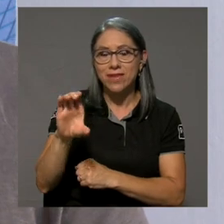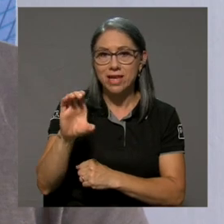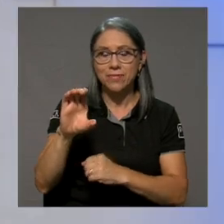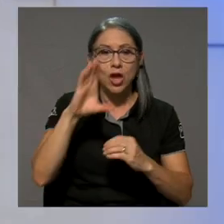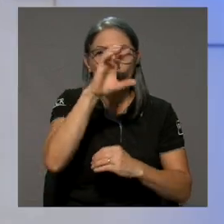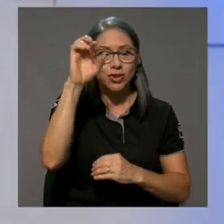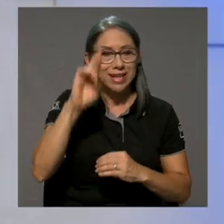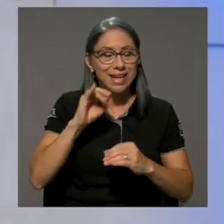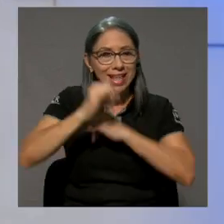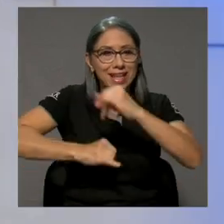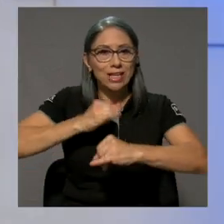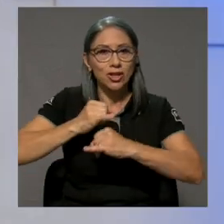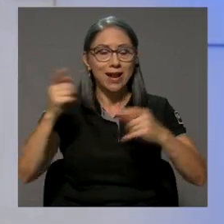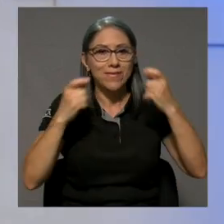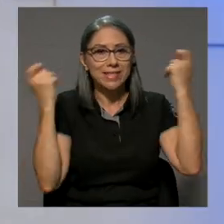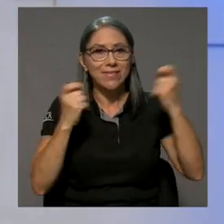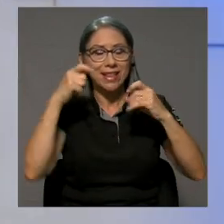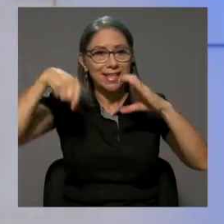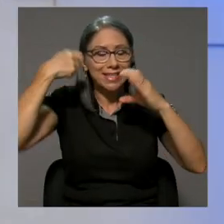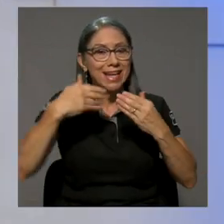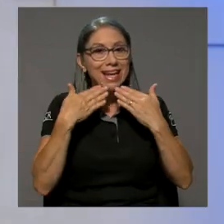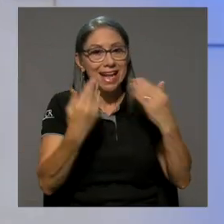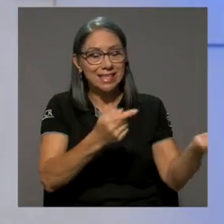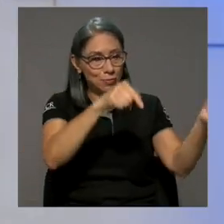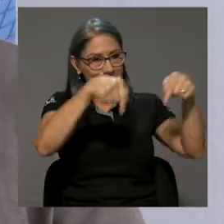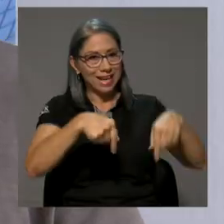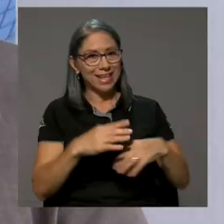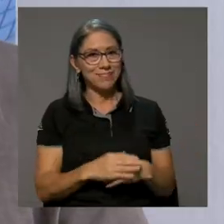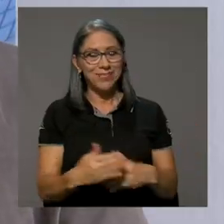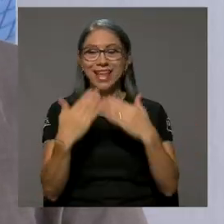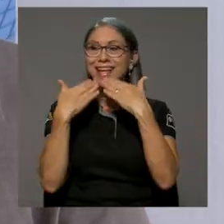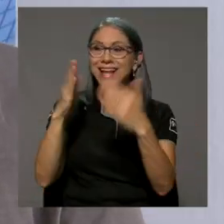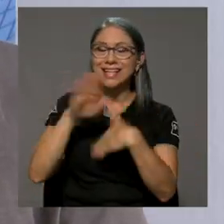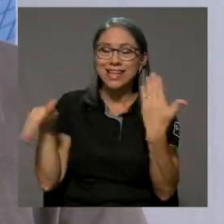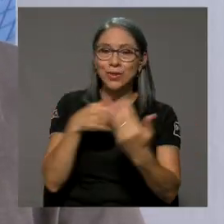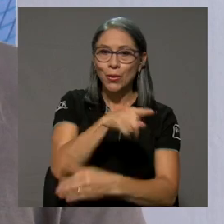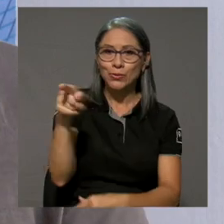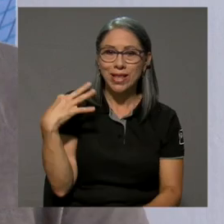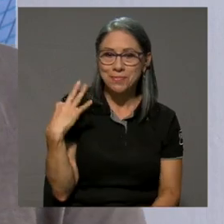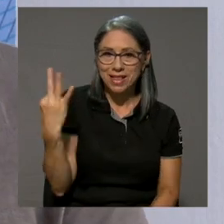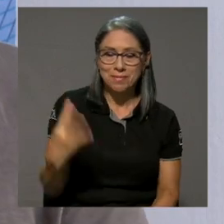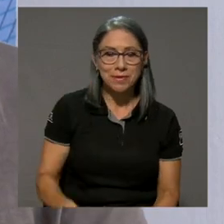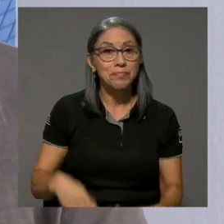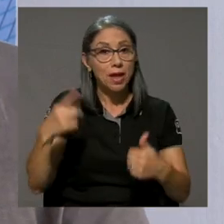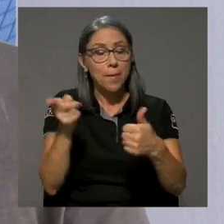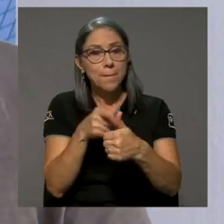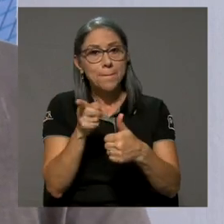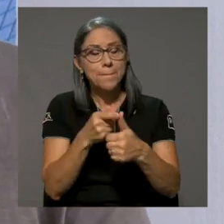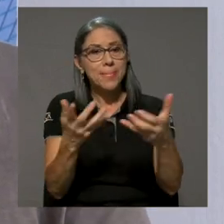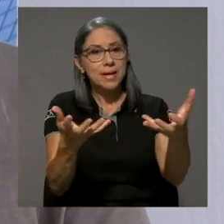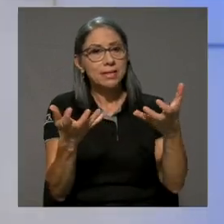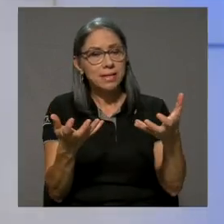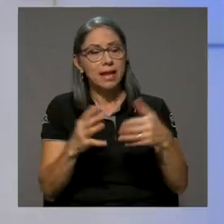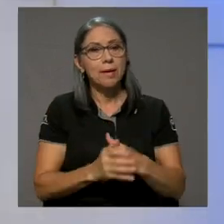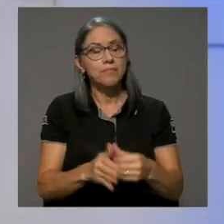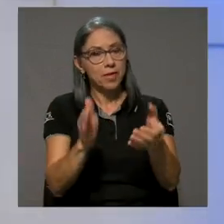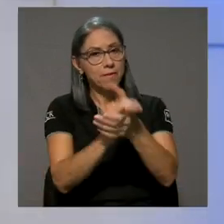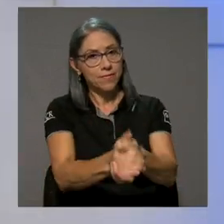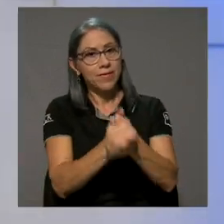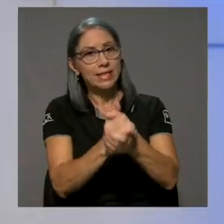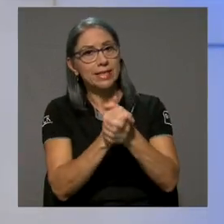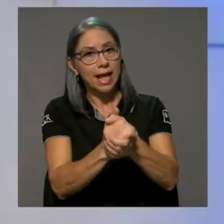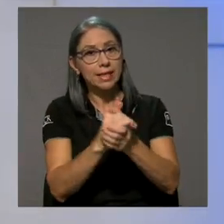Rica Festival Internacional de Cine. Muchas gracias por estar aquí con nosotros, Pablo. Muchas gracias a ti y a todos por invitarme. Primero que nada, Pablo,